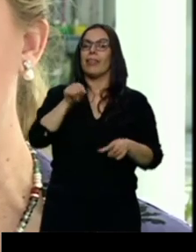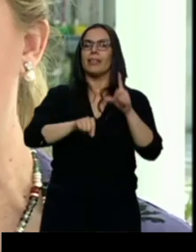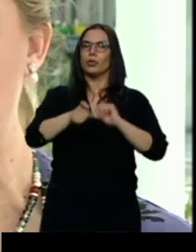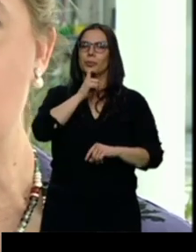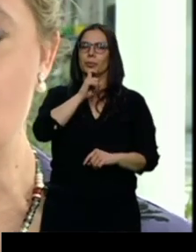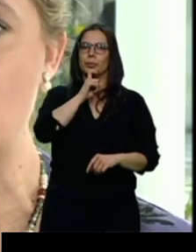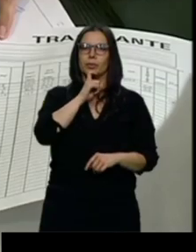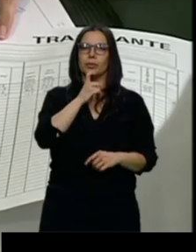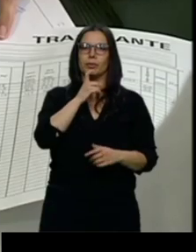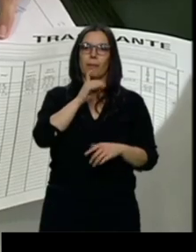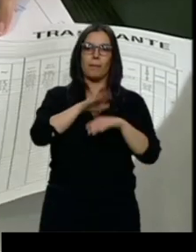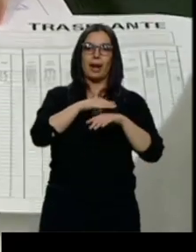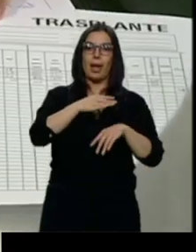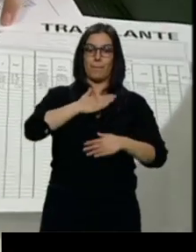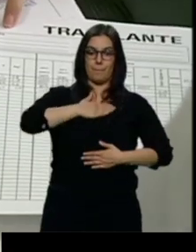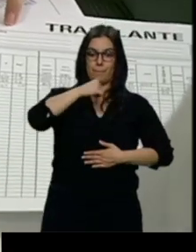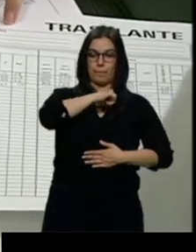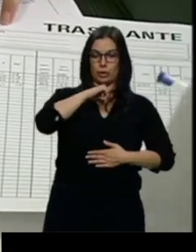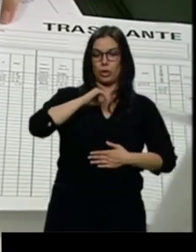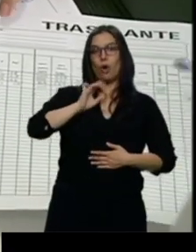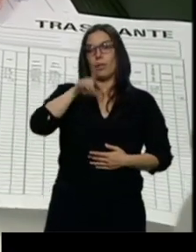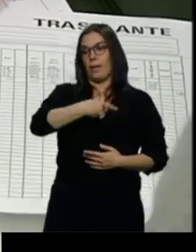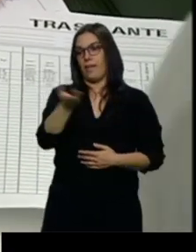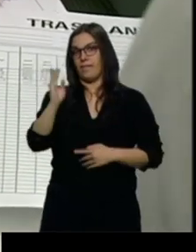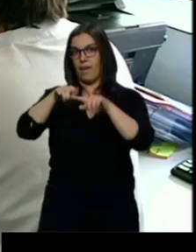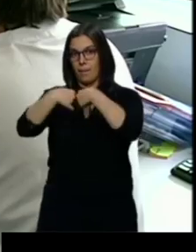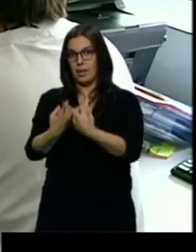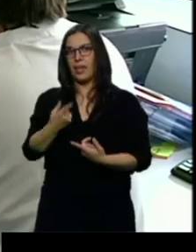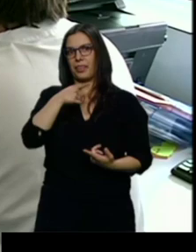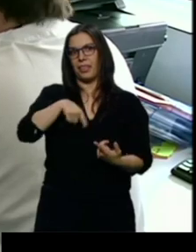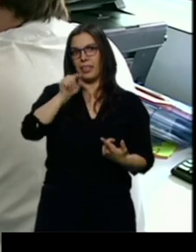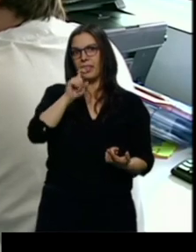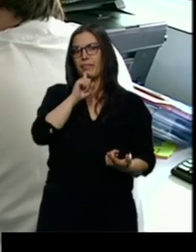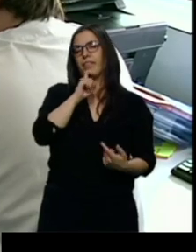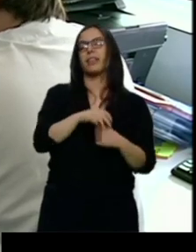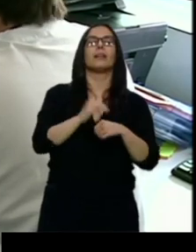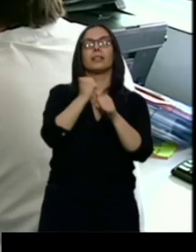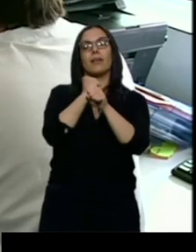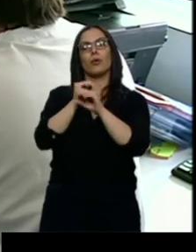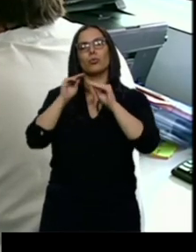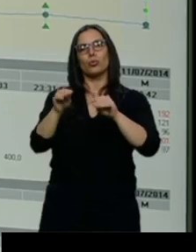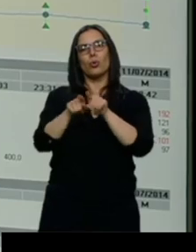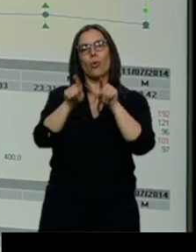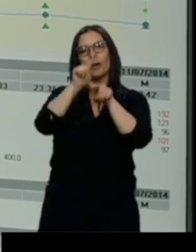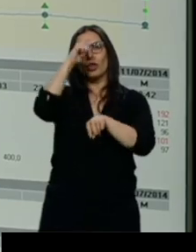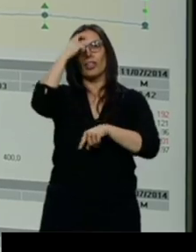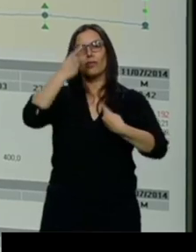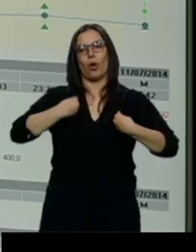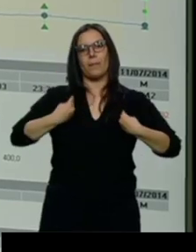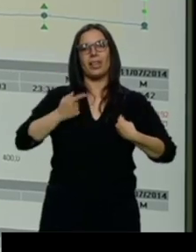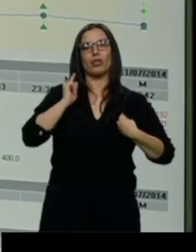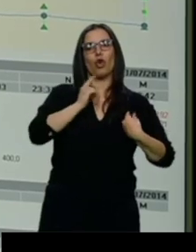tomar tanto para el paciente como para sus propios familiares. Su labor ayuda a entender la vida como algo más que una serie de procesos bioquímicos.